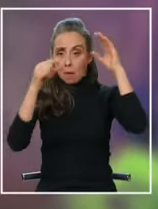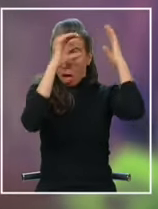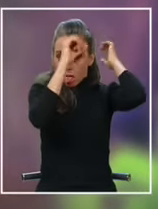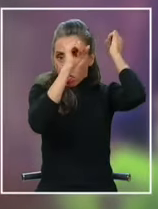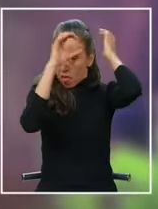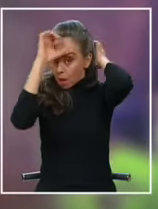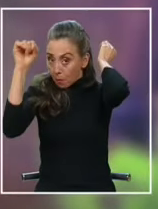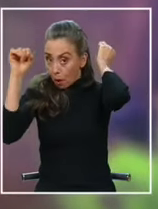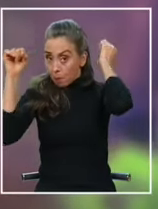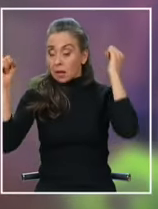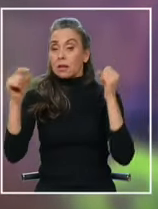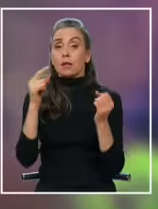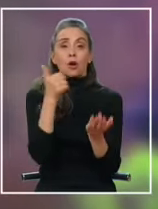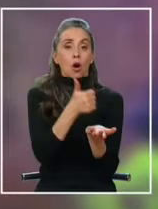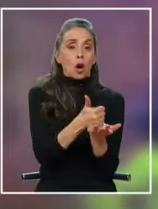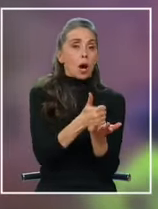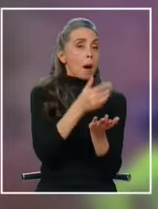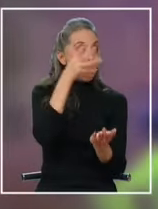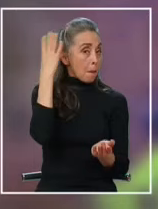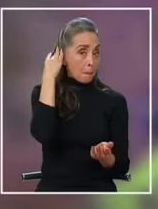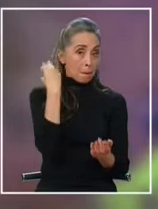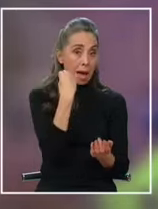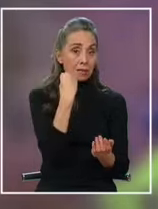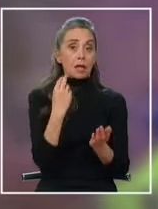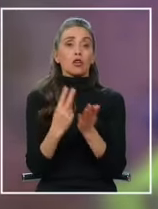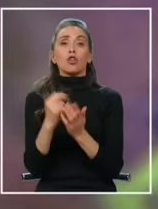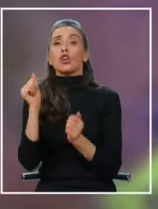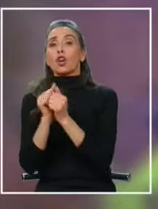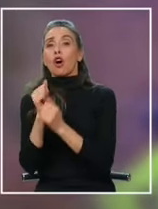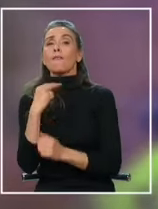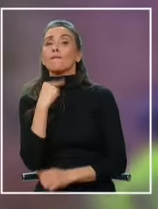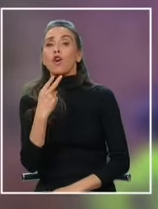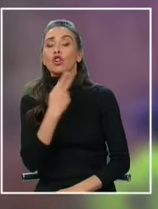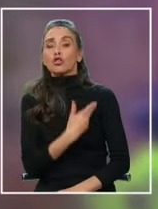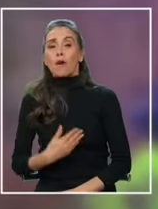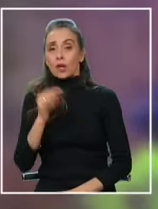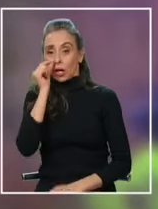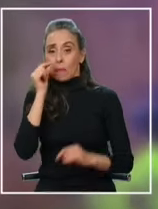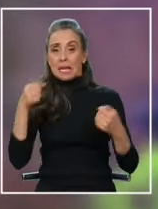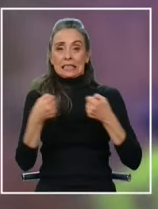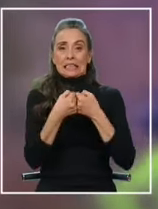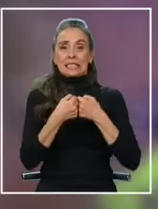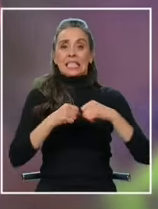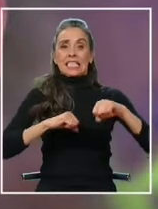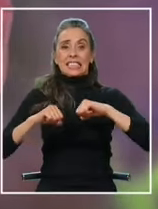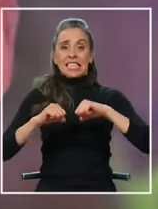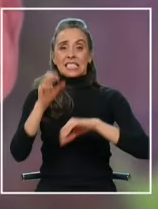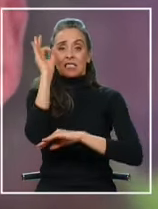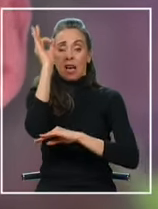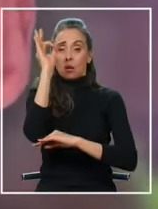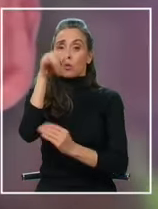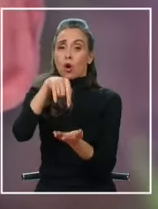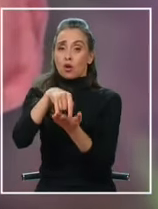fuerte cruce entre la alcaldesa Matei y la vocera del gobierno también una tensa sesión en una comisión del Congreso